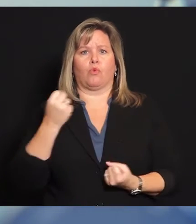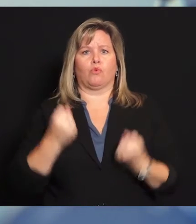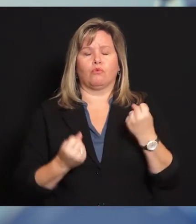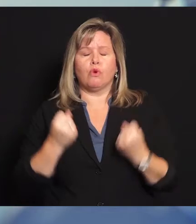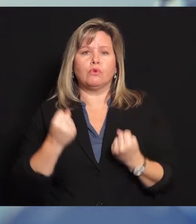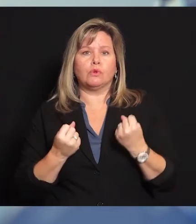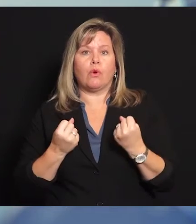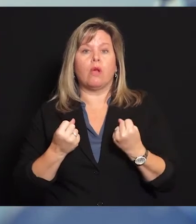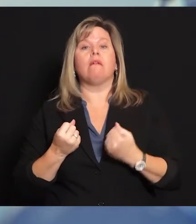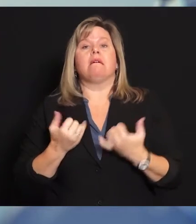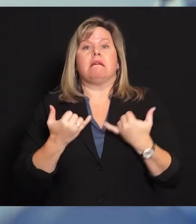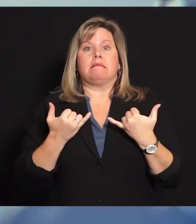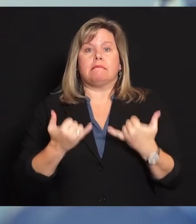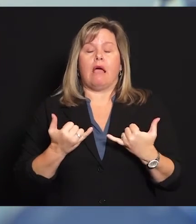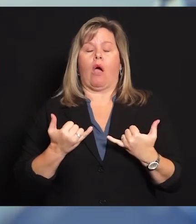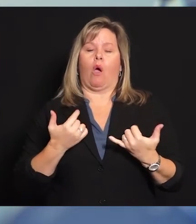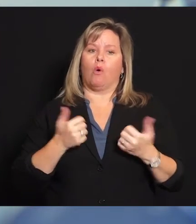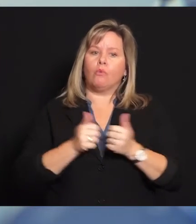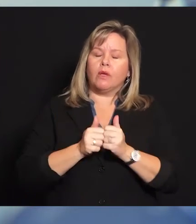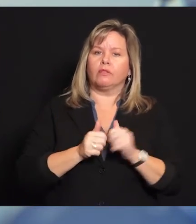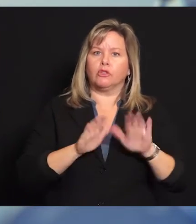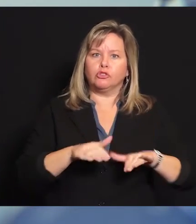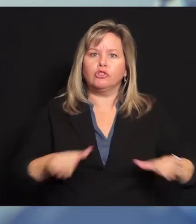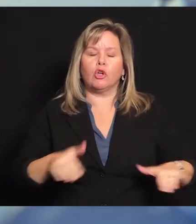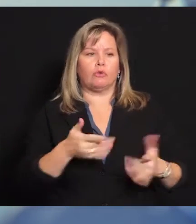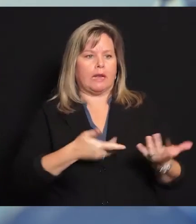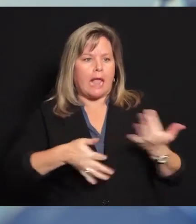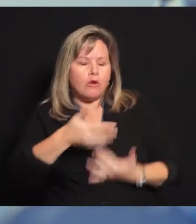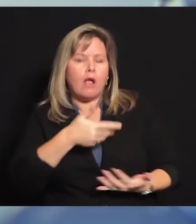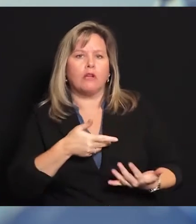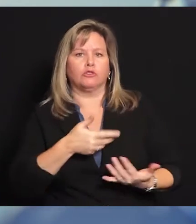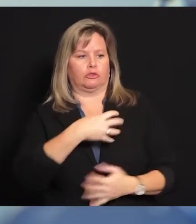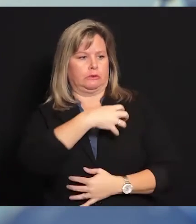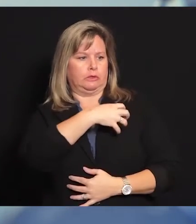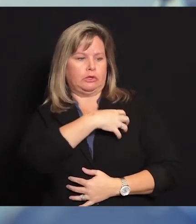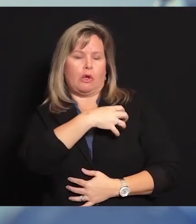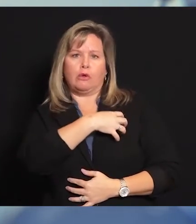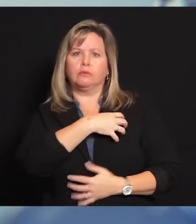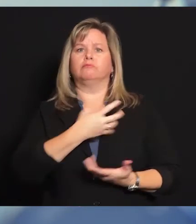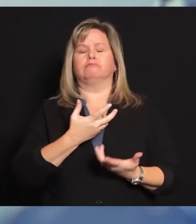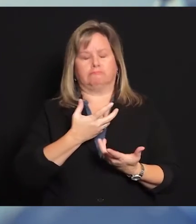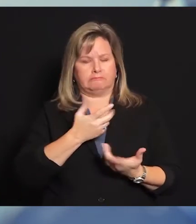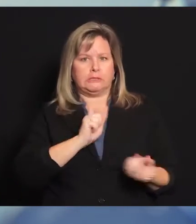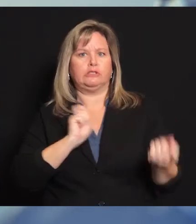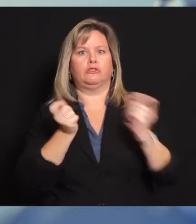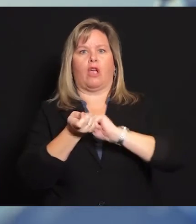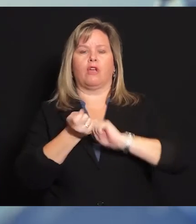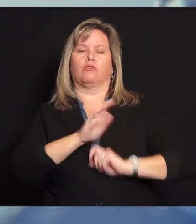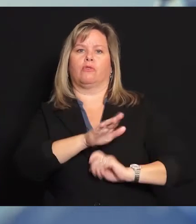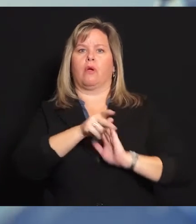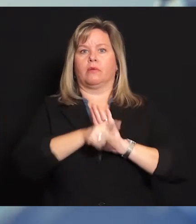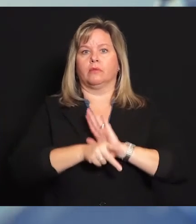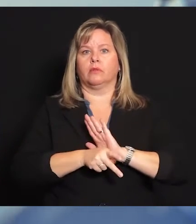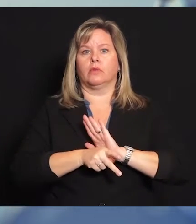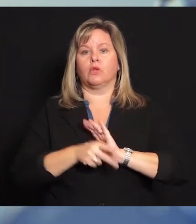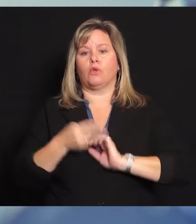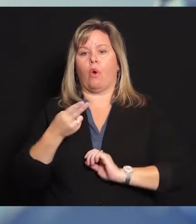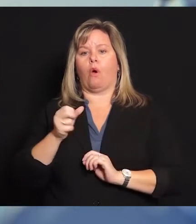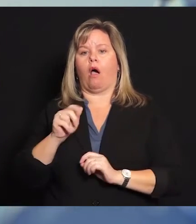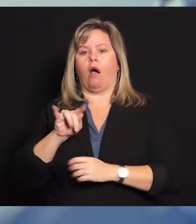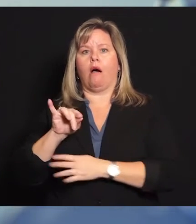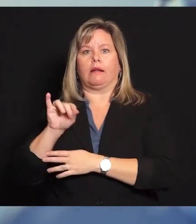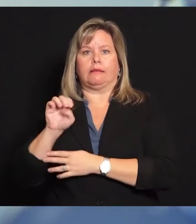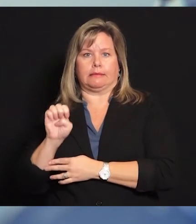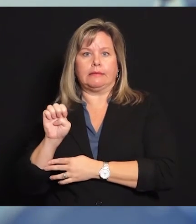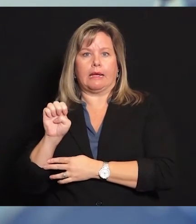provocó un cambio en la forma en que el Departamento de Policía de Grand Rapids ahora trata las interacciones con los niños. Se llama